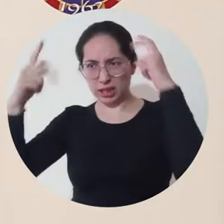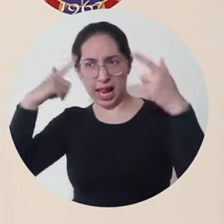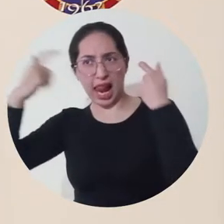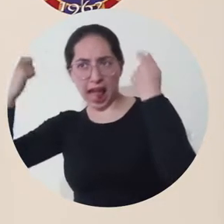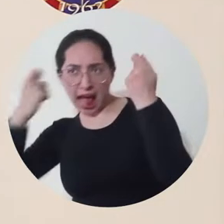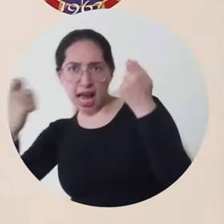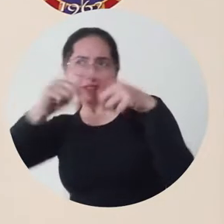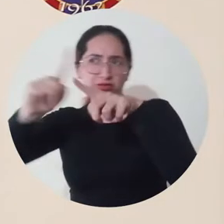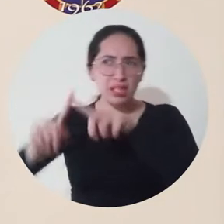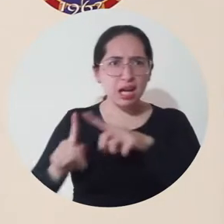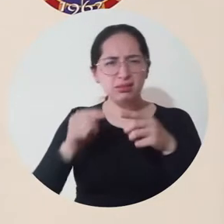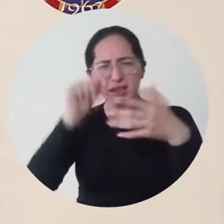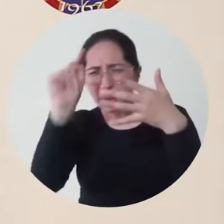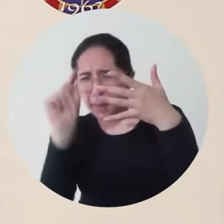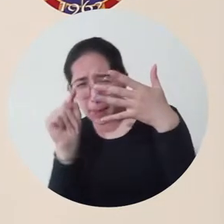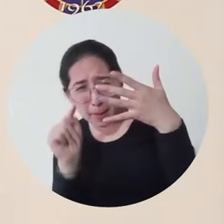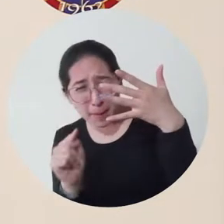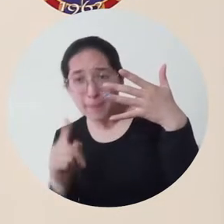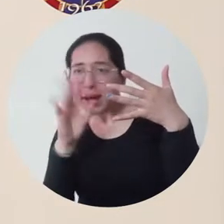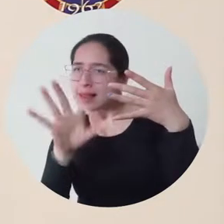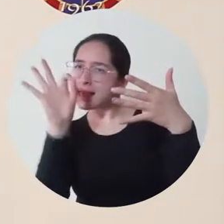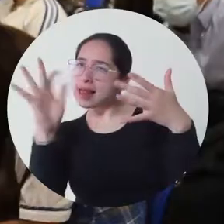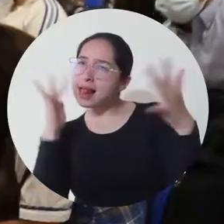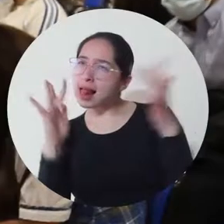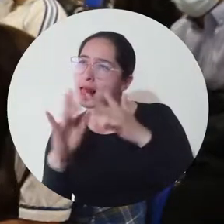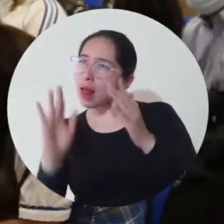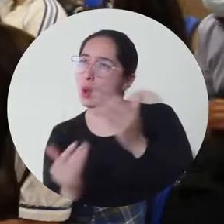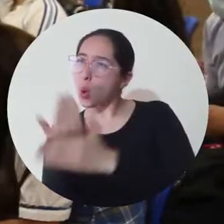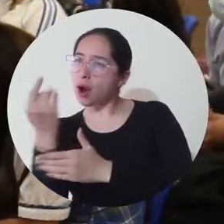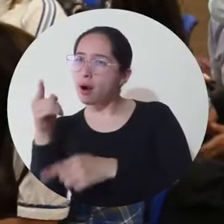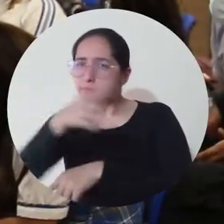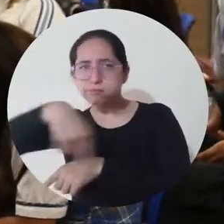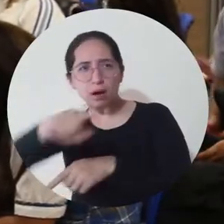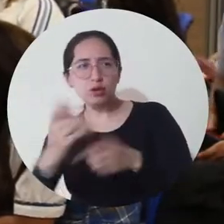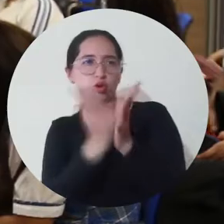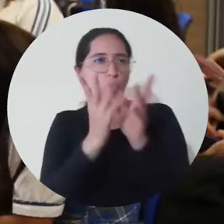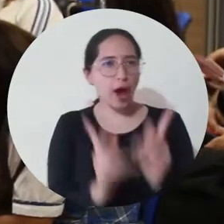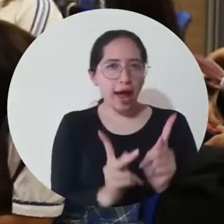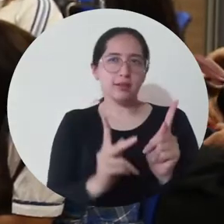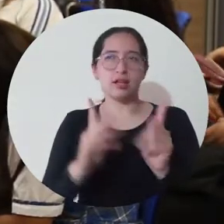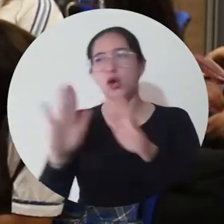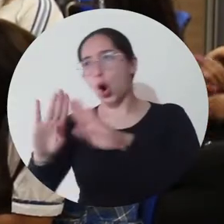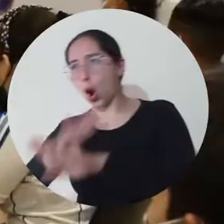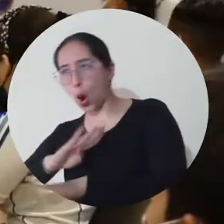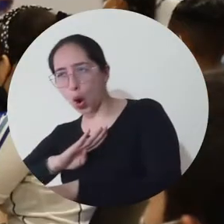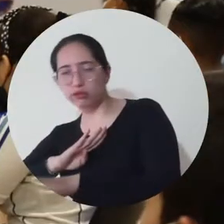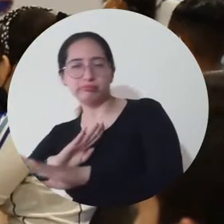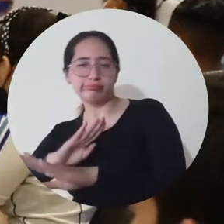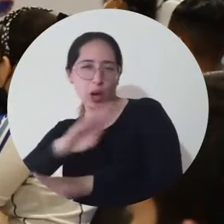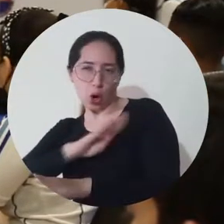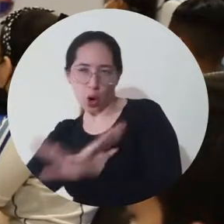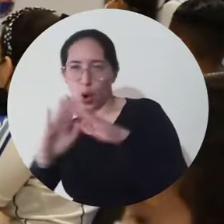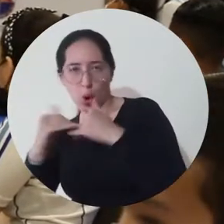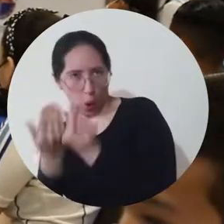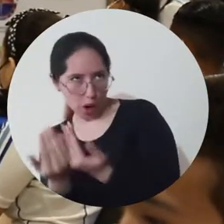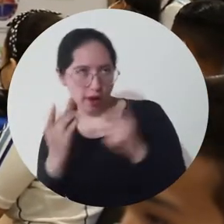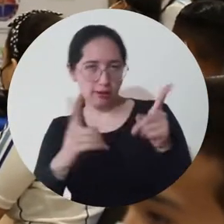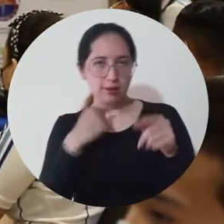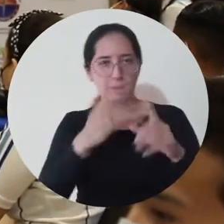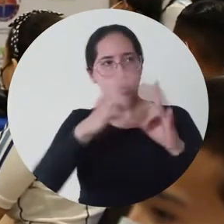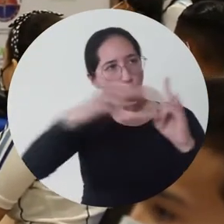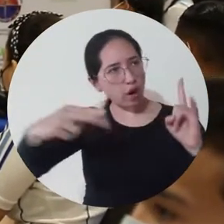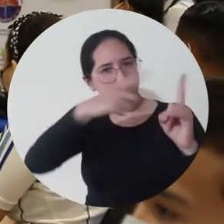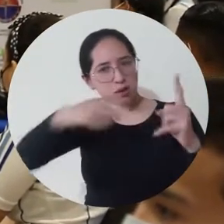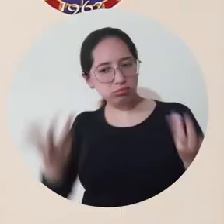mirar nuevas estrategias, nuevas alternativas, permite que estos seminarios los chicos puedan adquirir y absorber toda esa parte que nos dan acá,